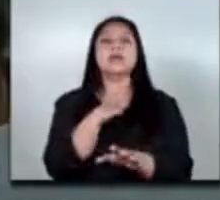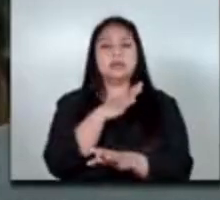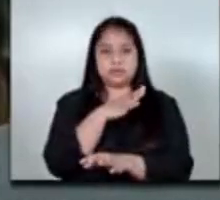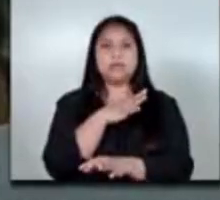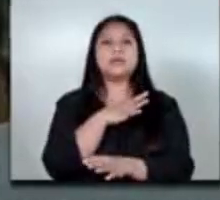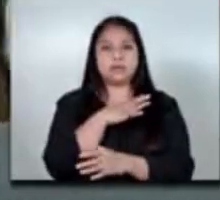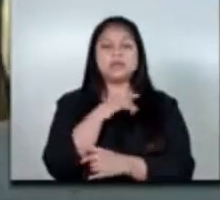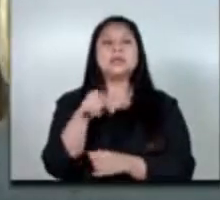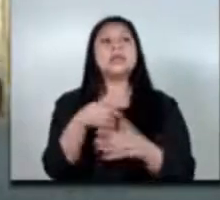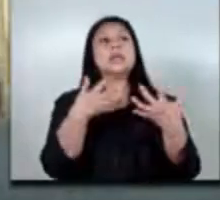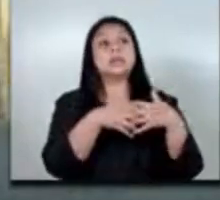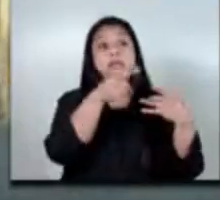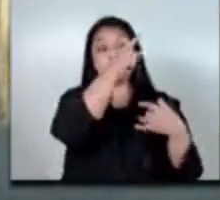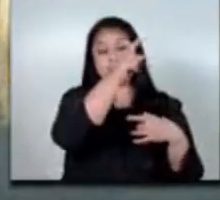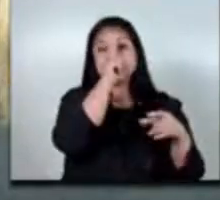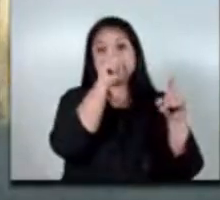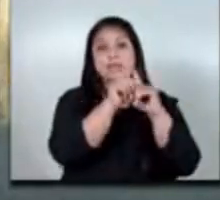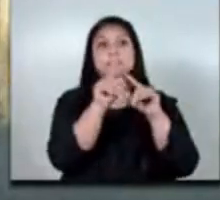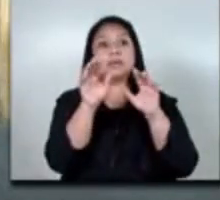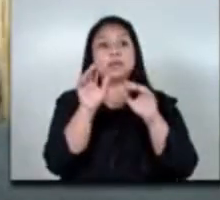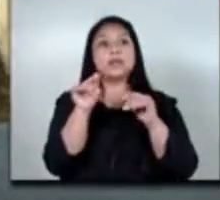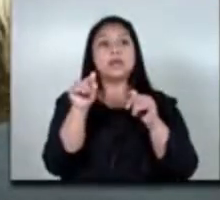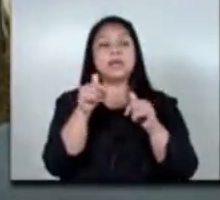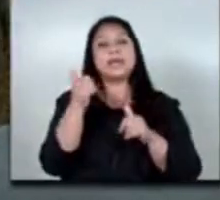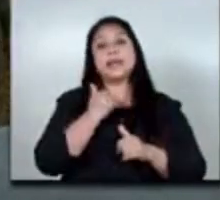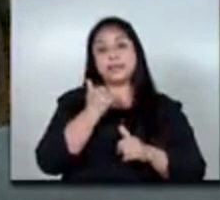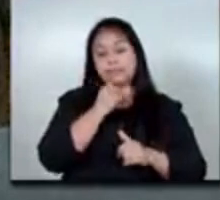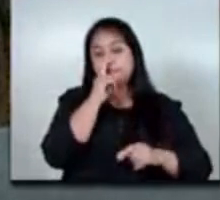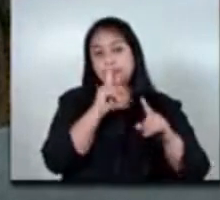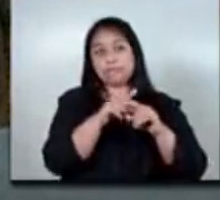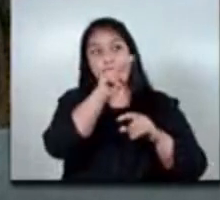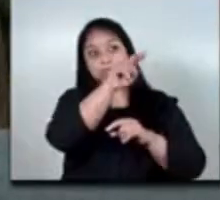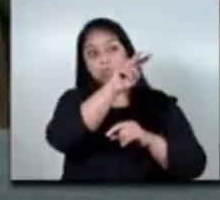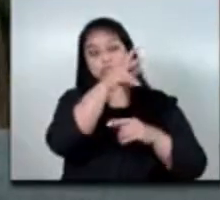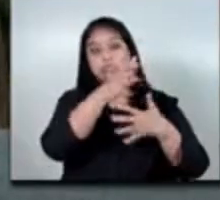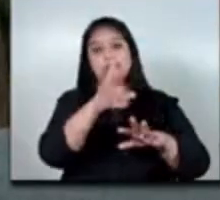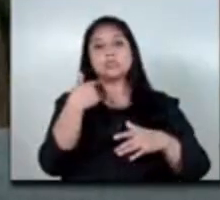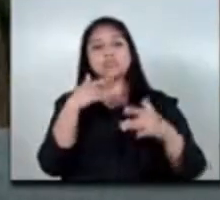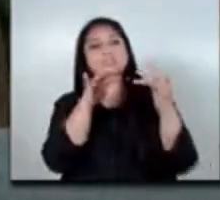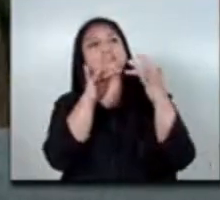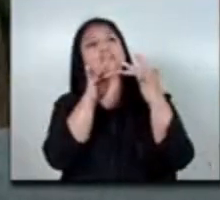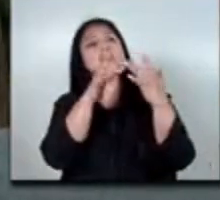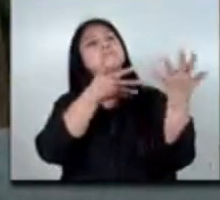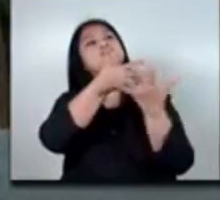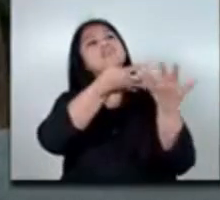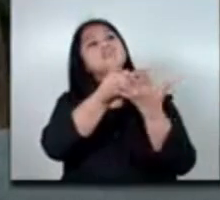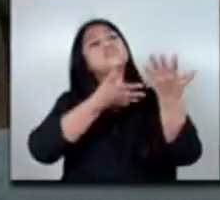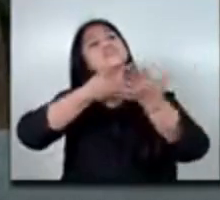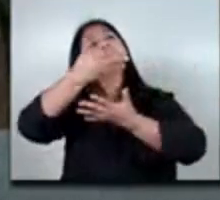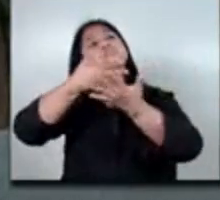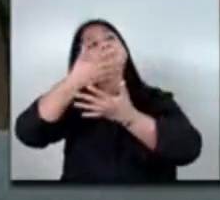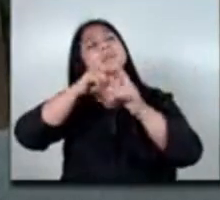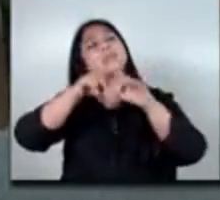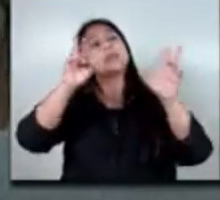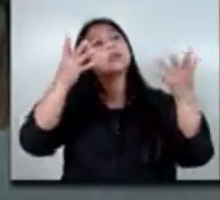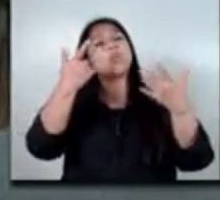en los Estados Unidos como en Canadá con quienes podemos nosotros tener un diálogo abierto franco y permanente sobre